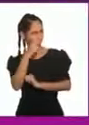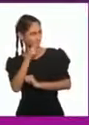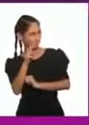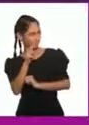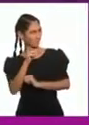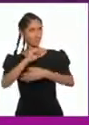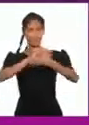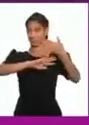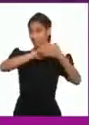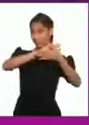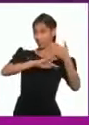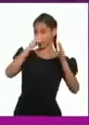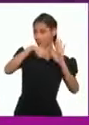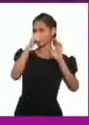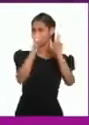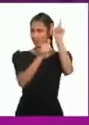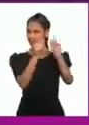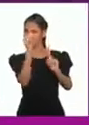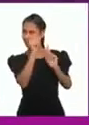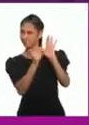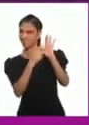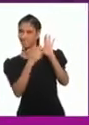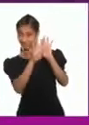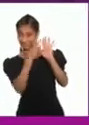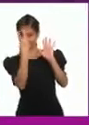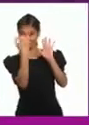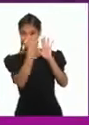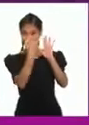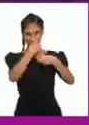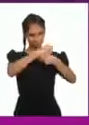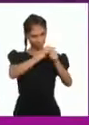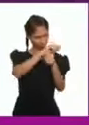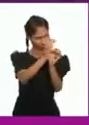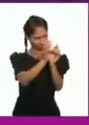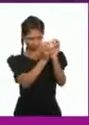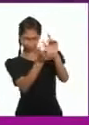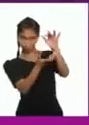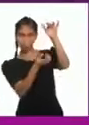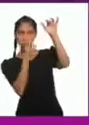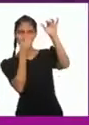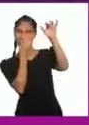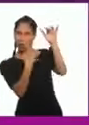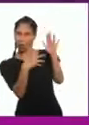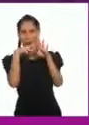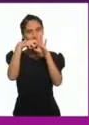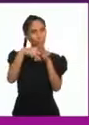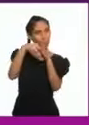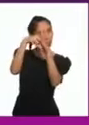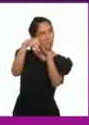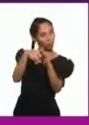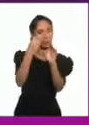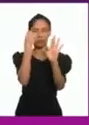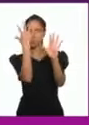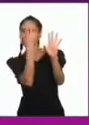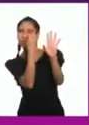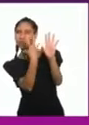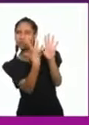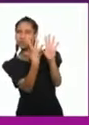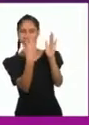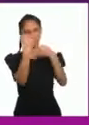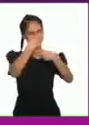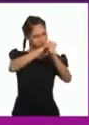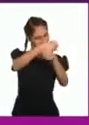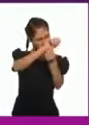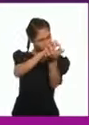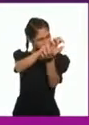¡Qué hermoso! Me encanta la cerámica vidriada Y